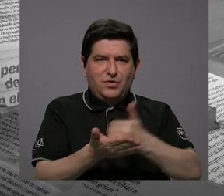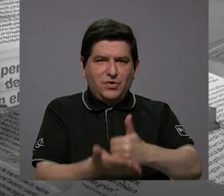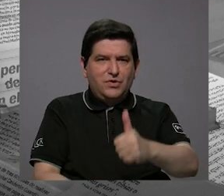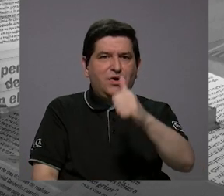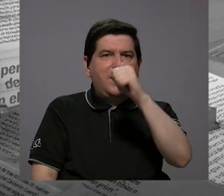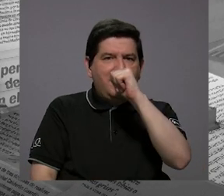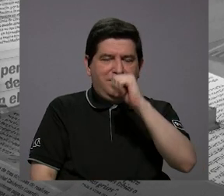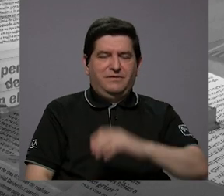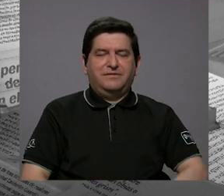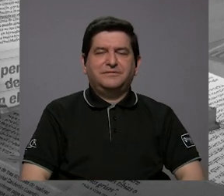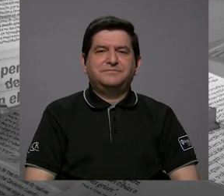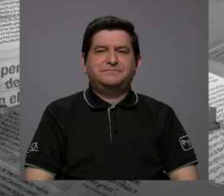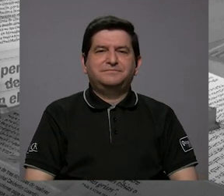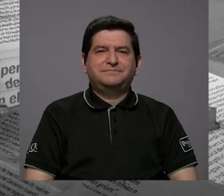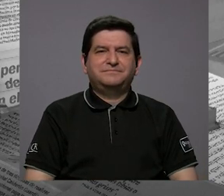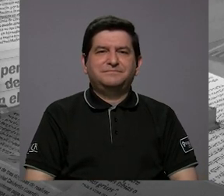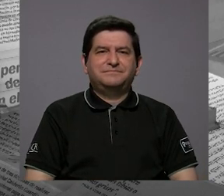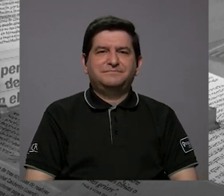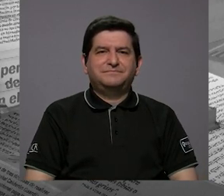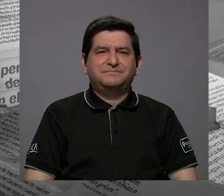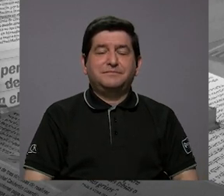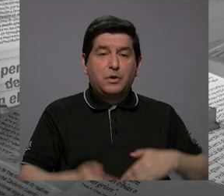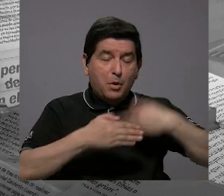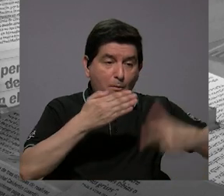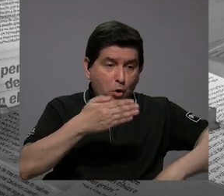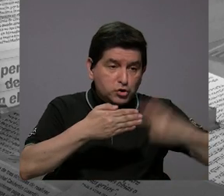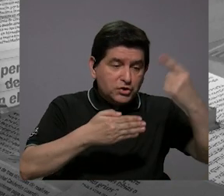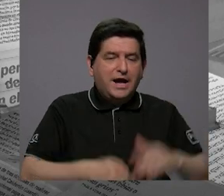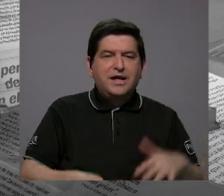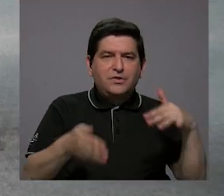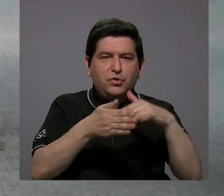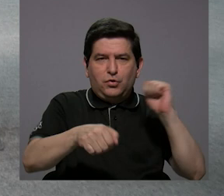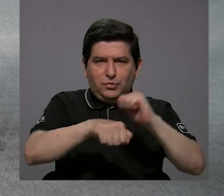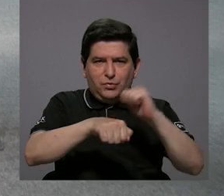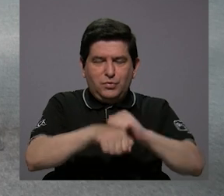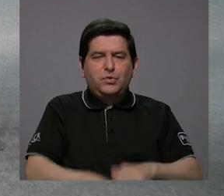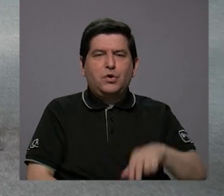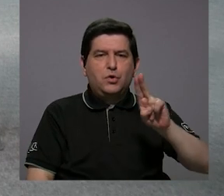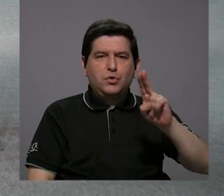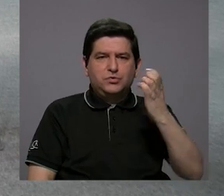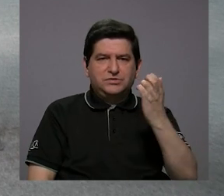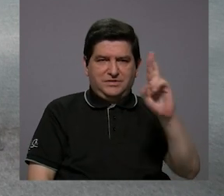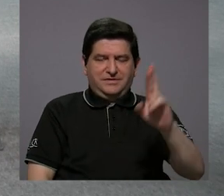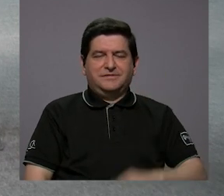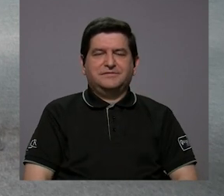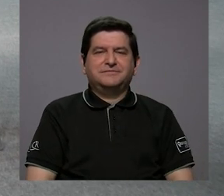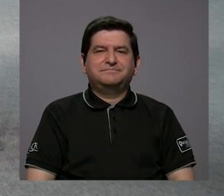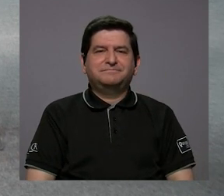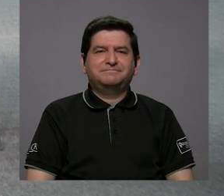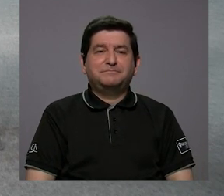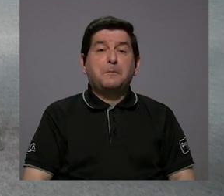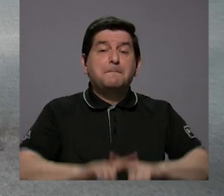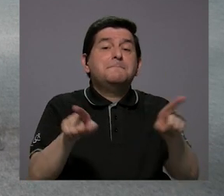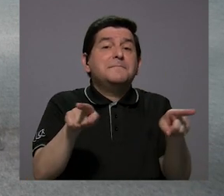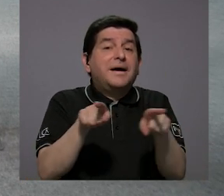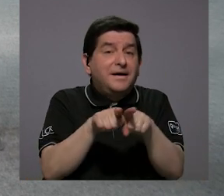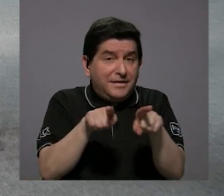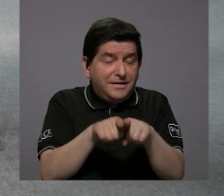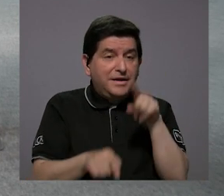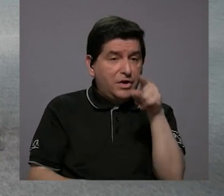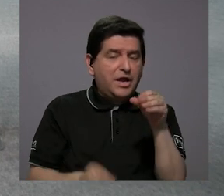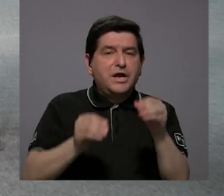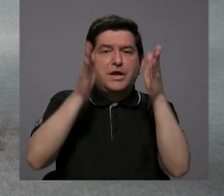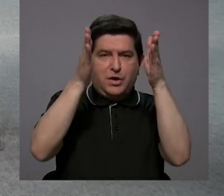hídrico. Del posgrado de geología de la Universidad de Costa Rica, pero también